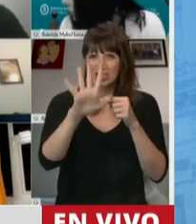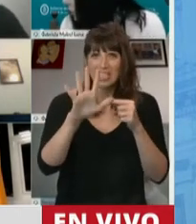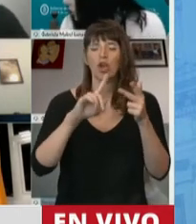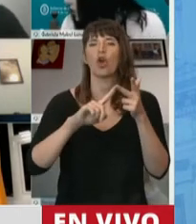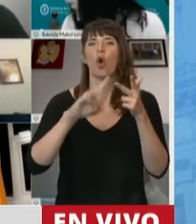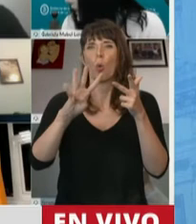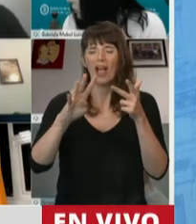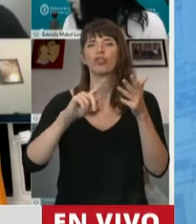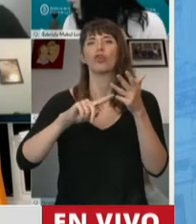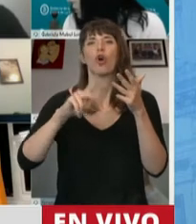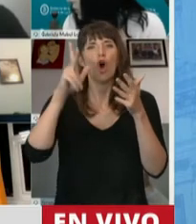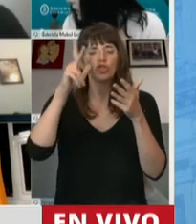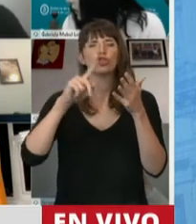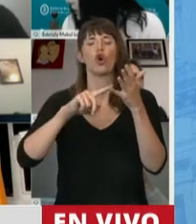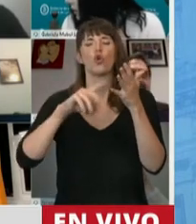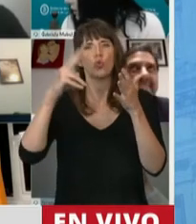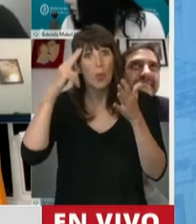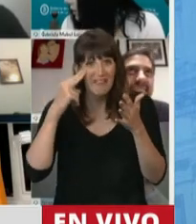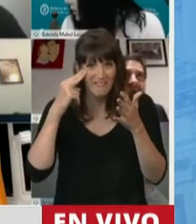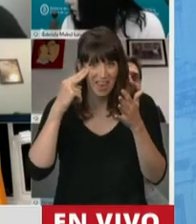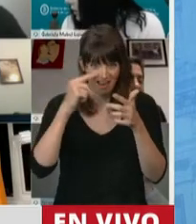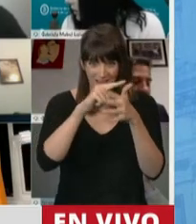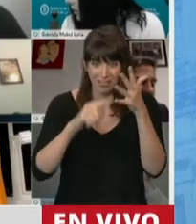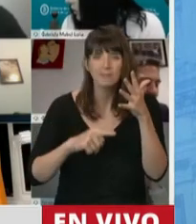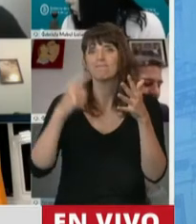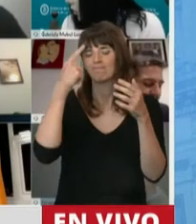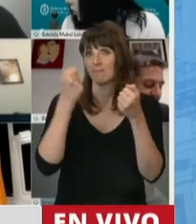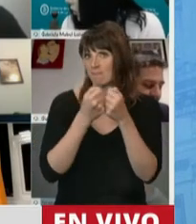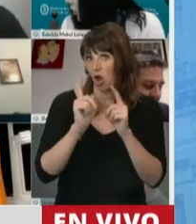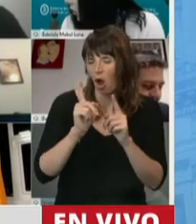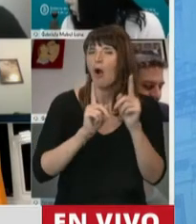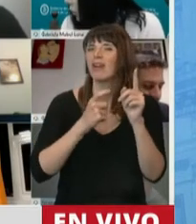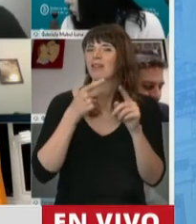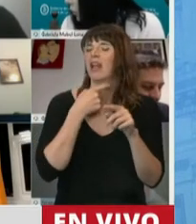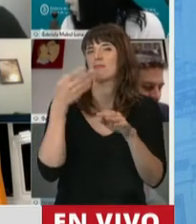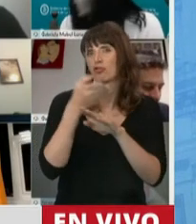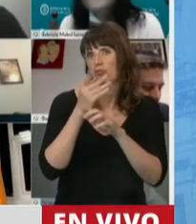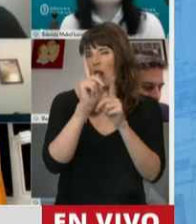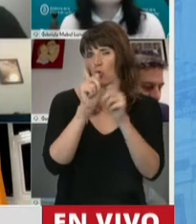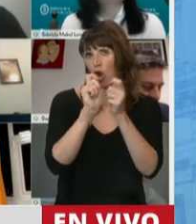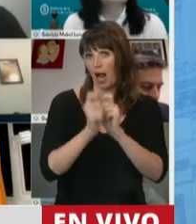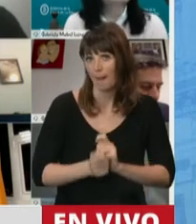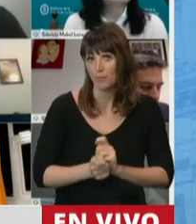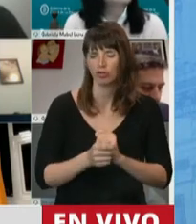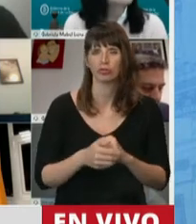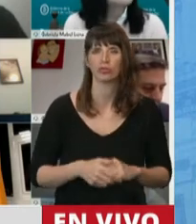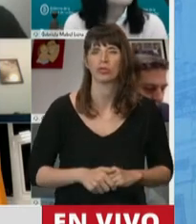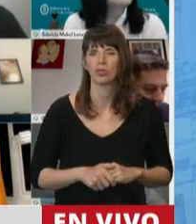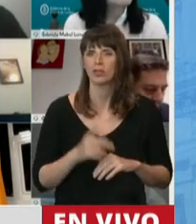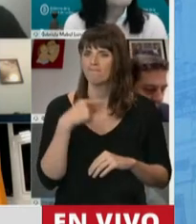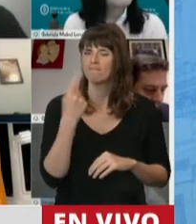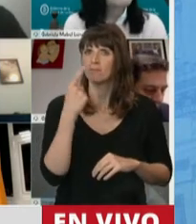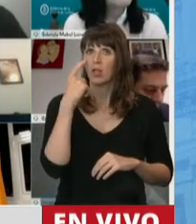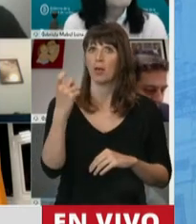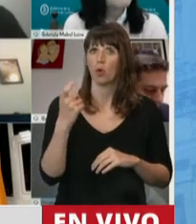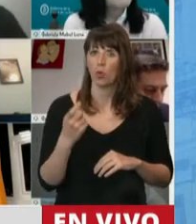el 8 y el 9, más allá de eso también vemos como una cuestión pendiente lo que tiene que ver con la